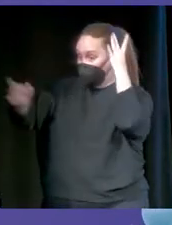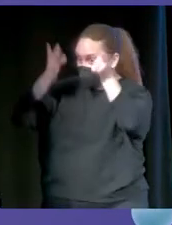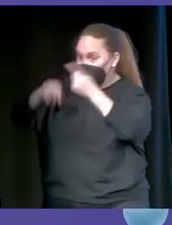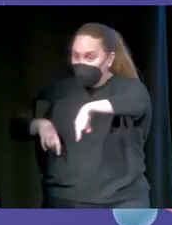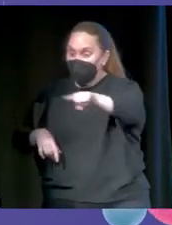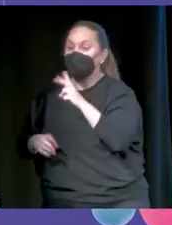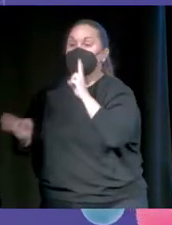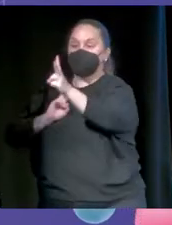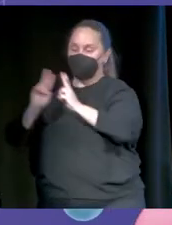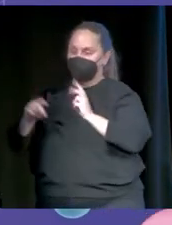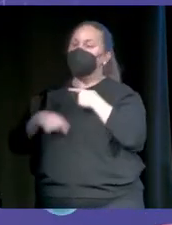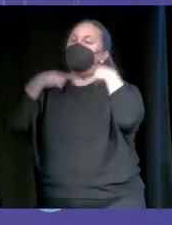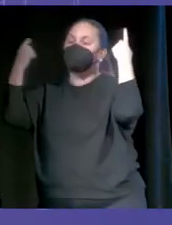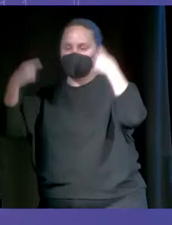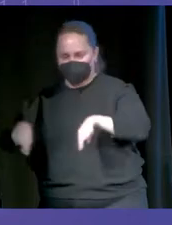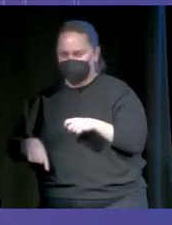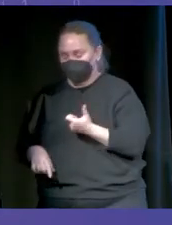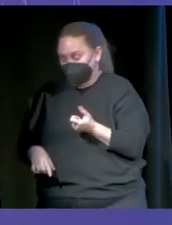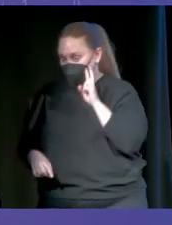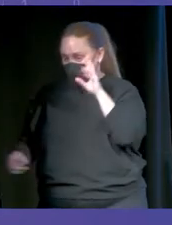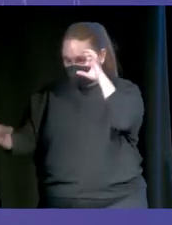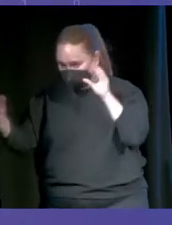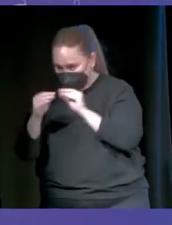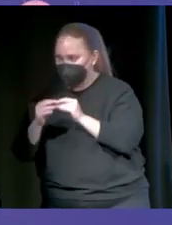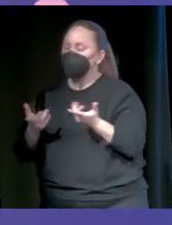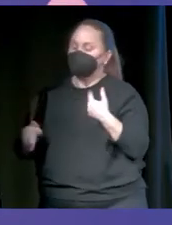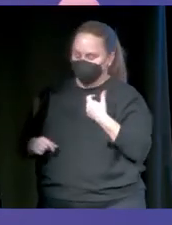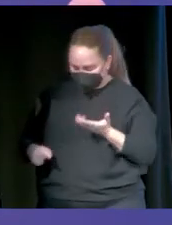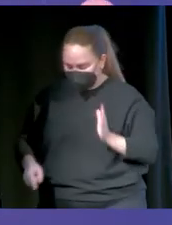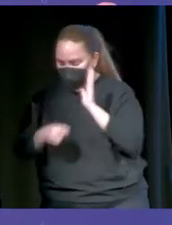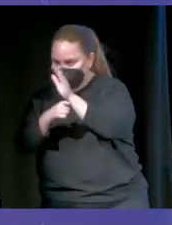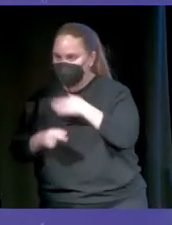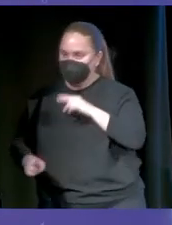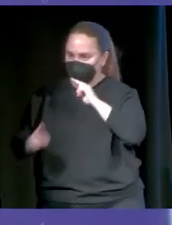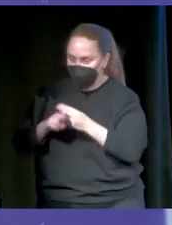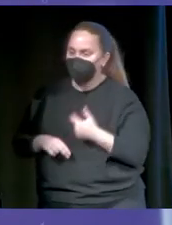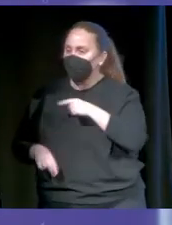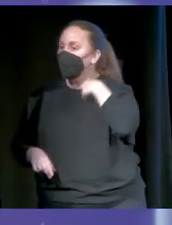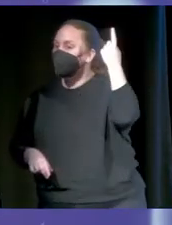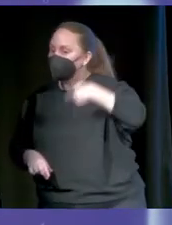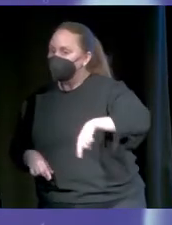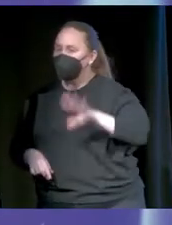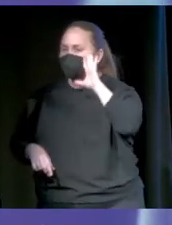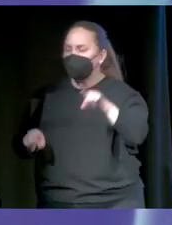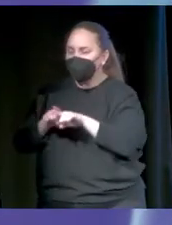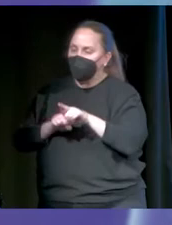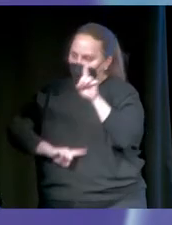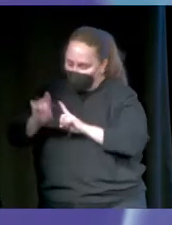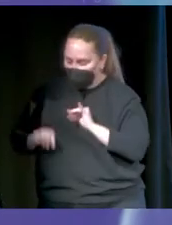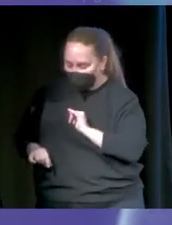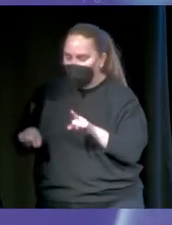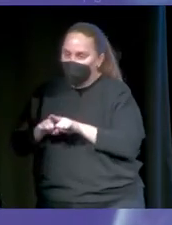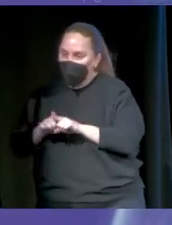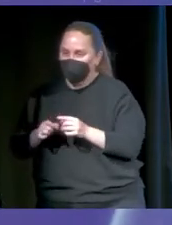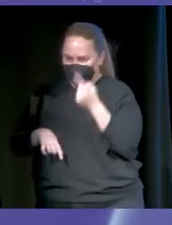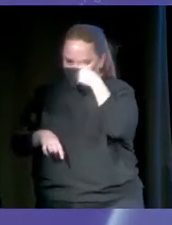Veo que nos vamos a portar bien. Y esto es terrible, porque si vengo y digo, hola, me llamo Paco García Mila y he fracasado, suena como Alcohólicos Anónimos, ¿sí o no? ¿Sabéis qué?